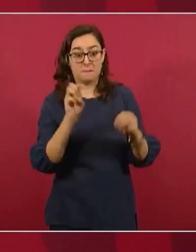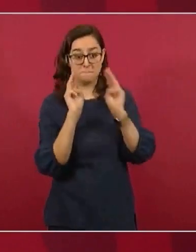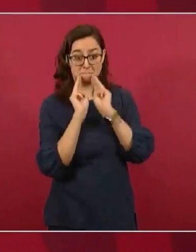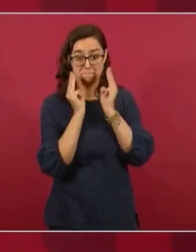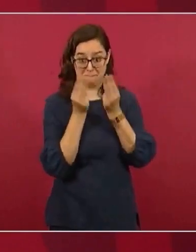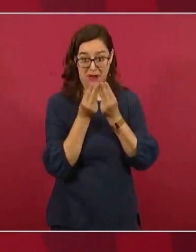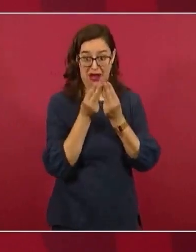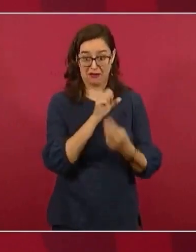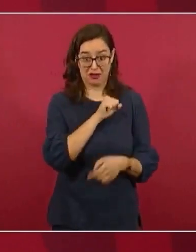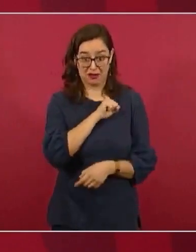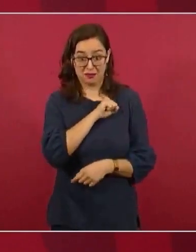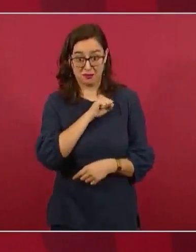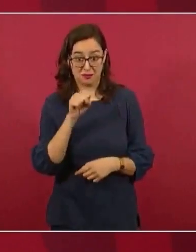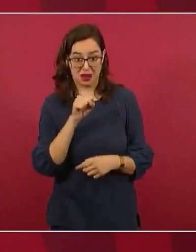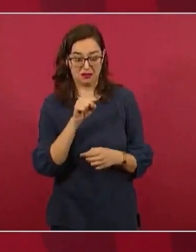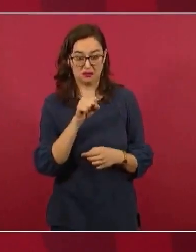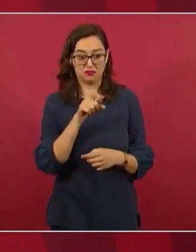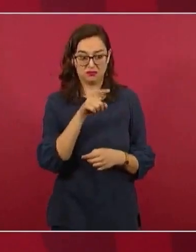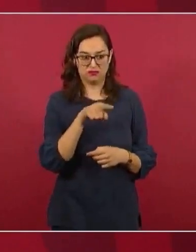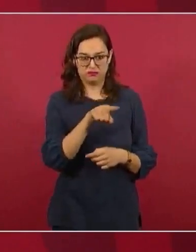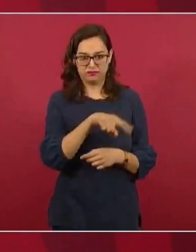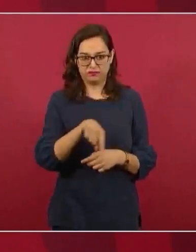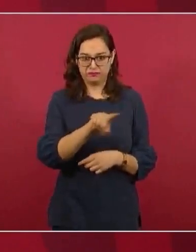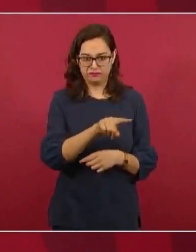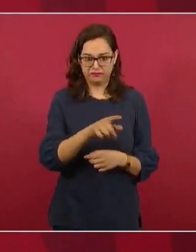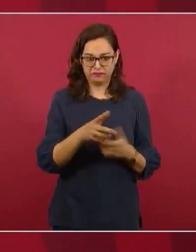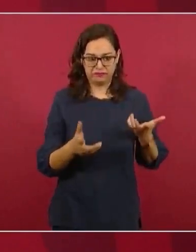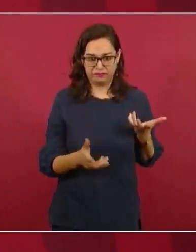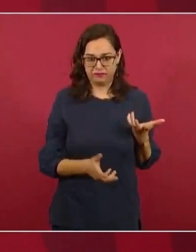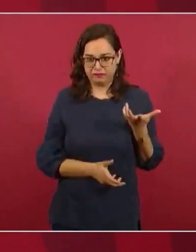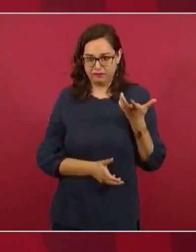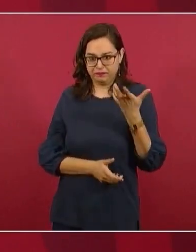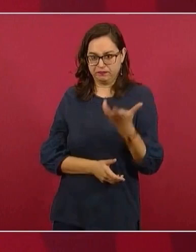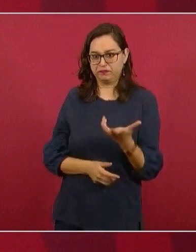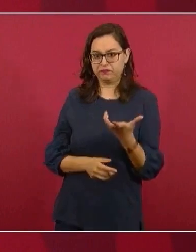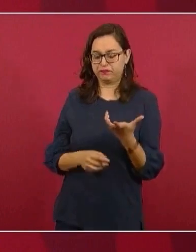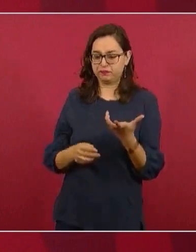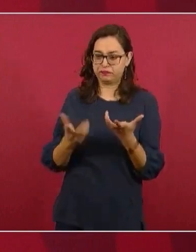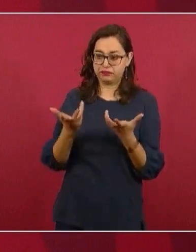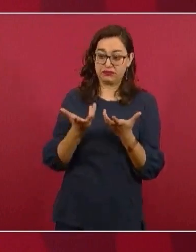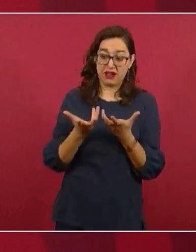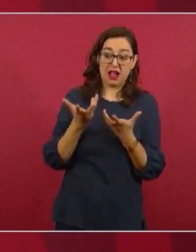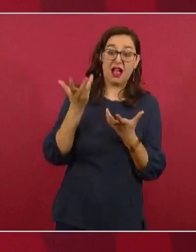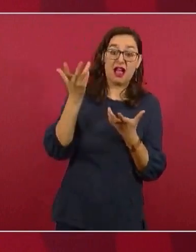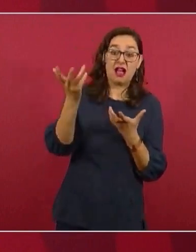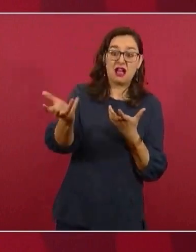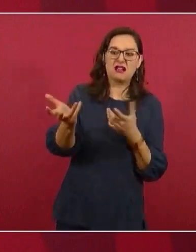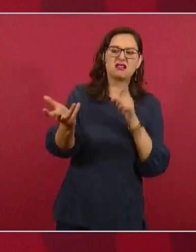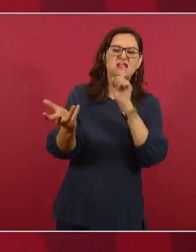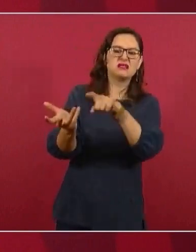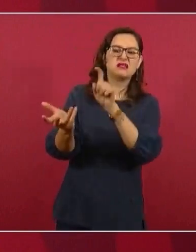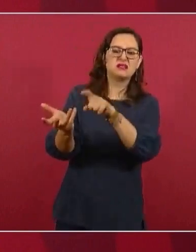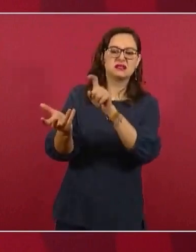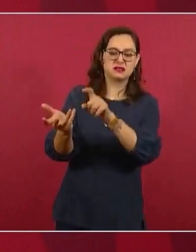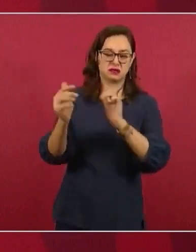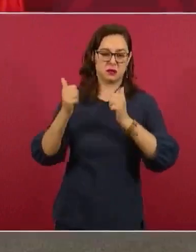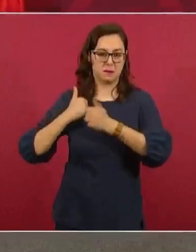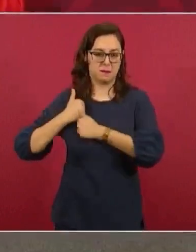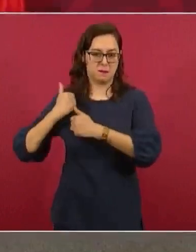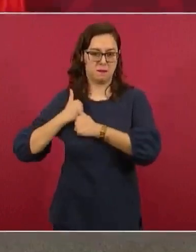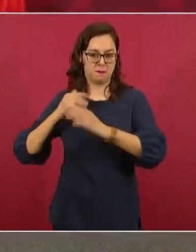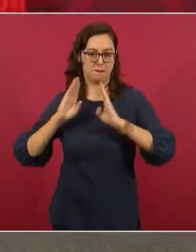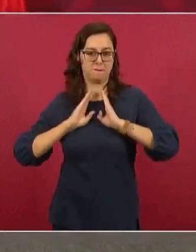van detrás de unas camionetas del Ejército,